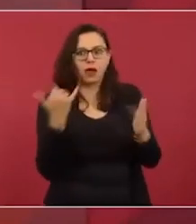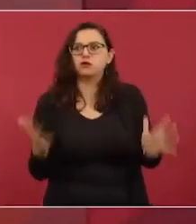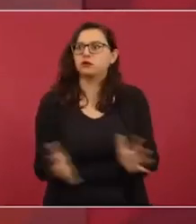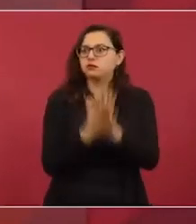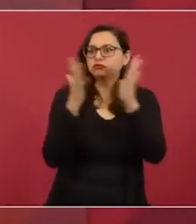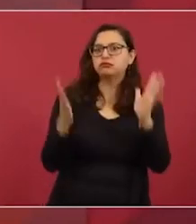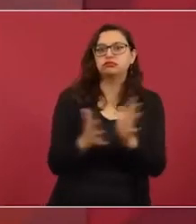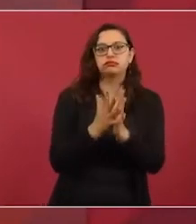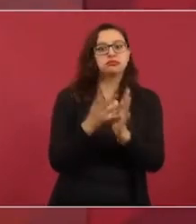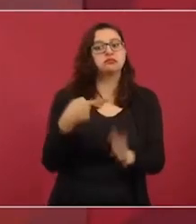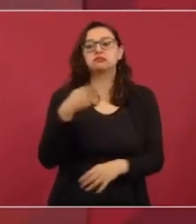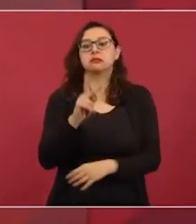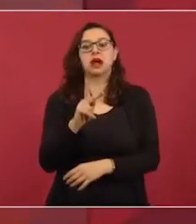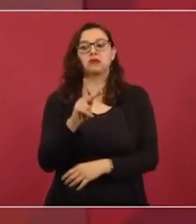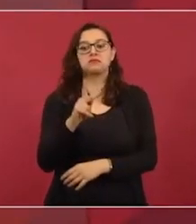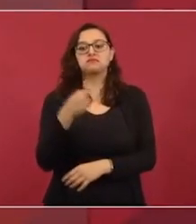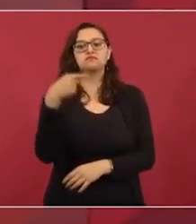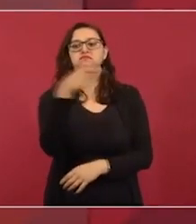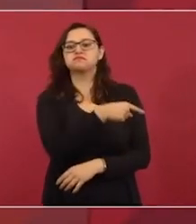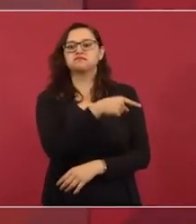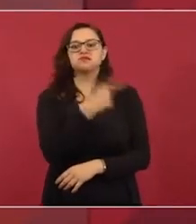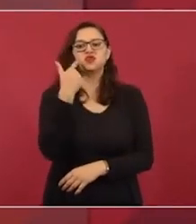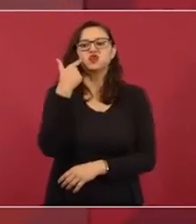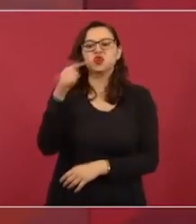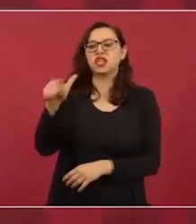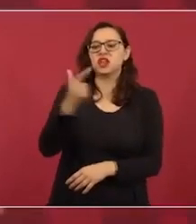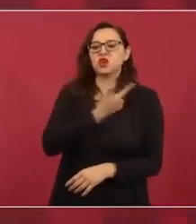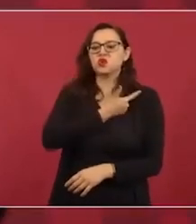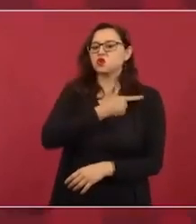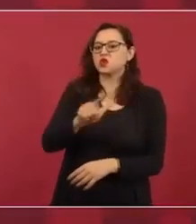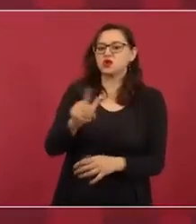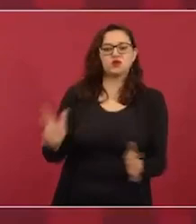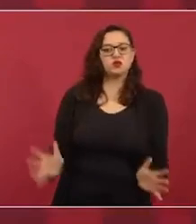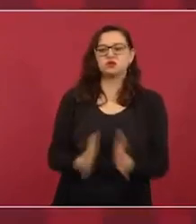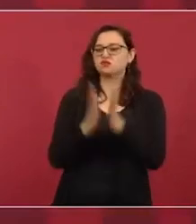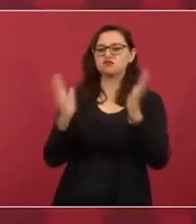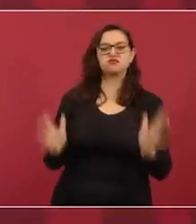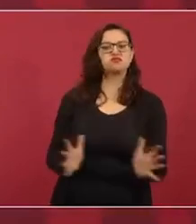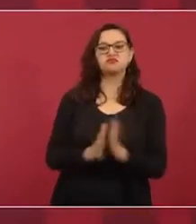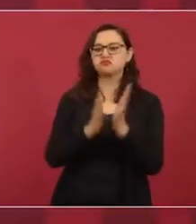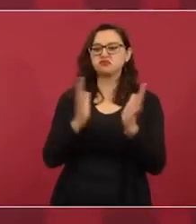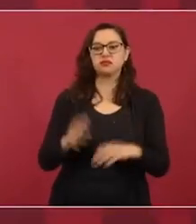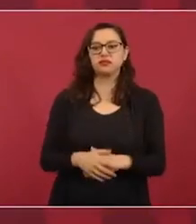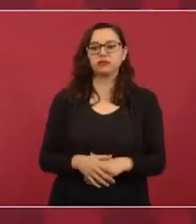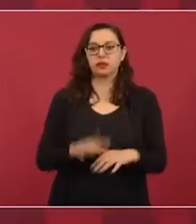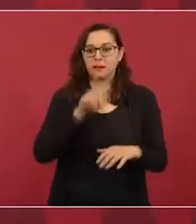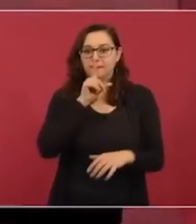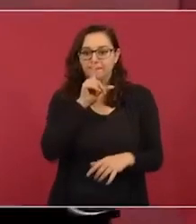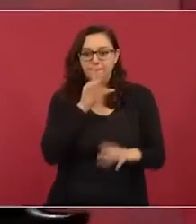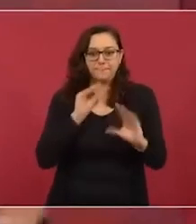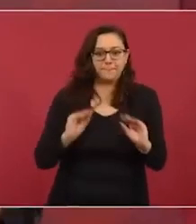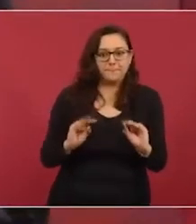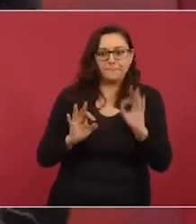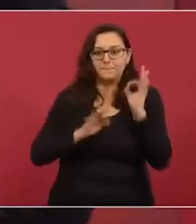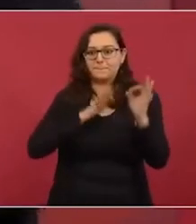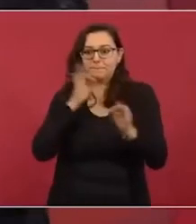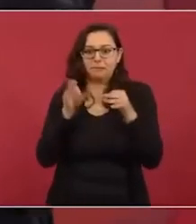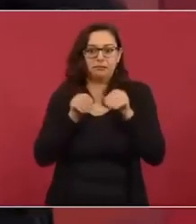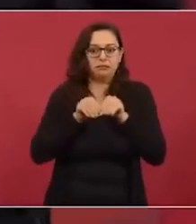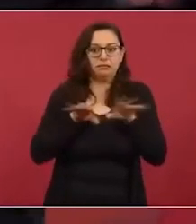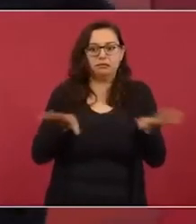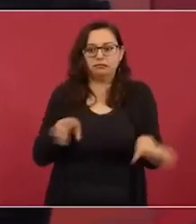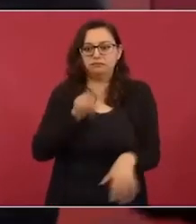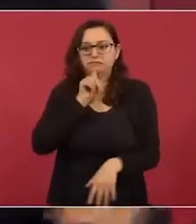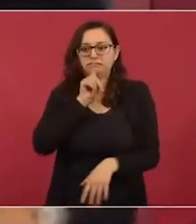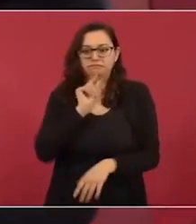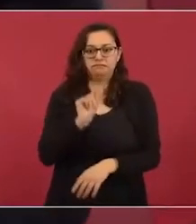no quiere que nadie se entere para que